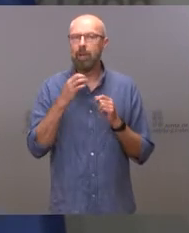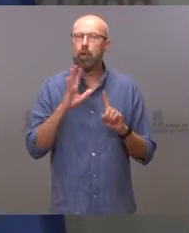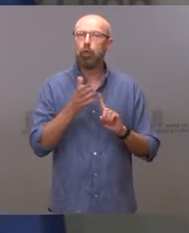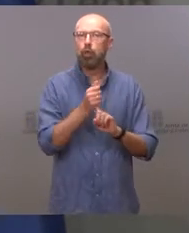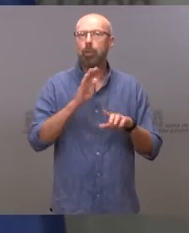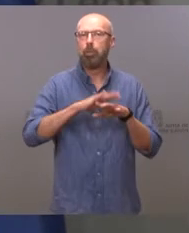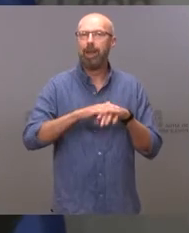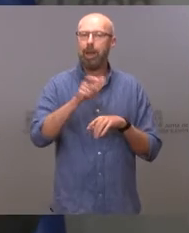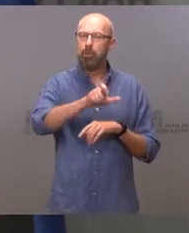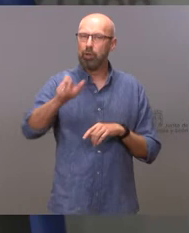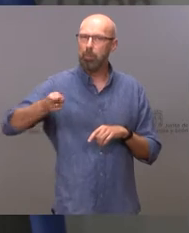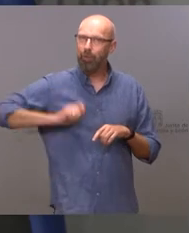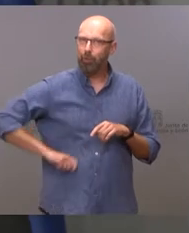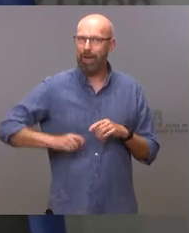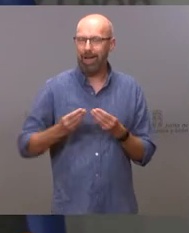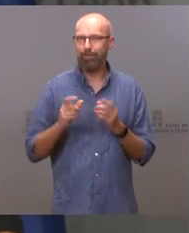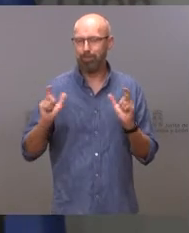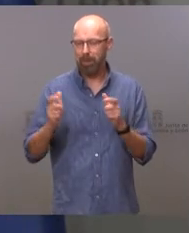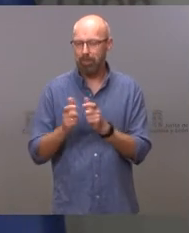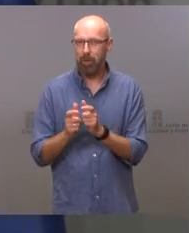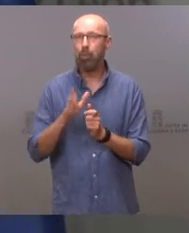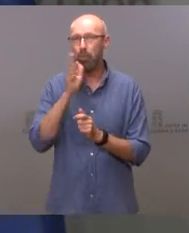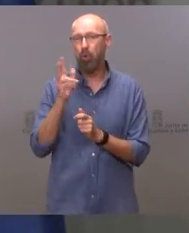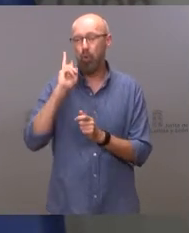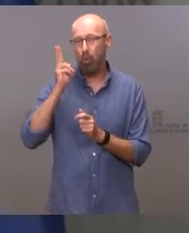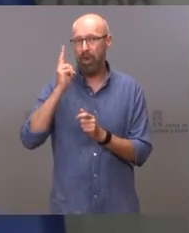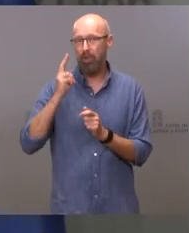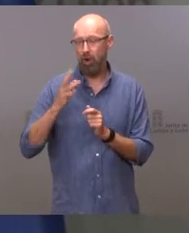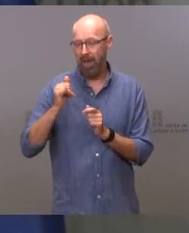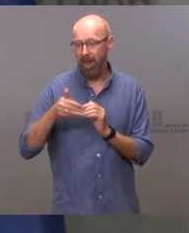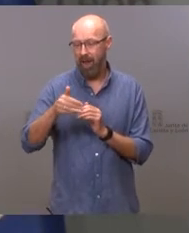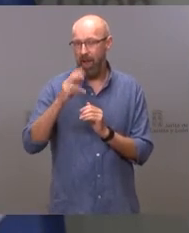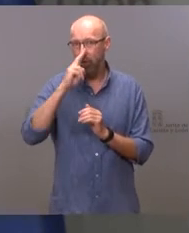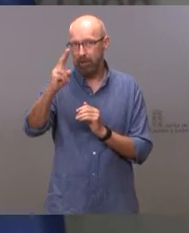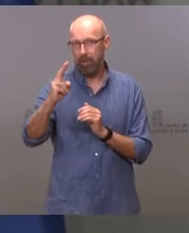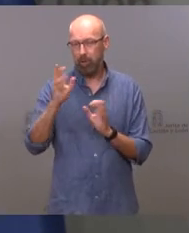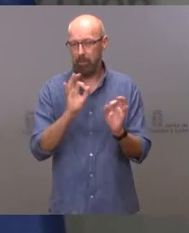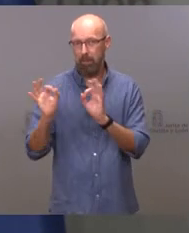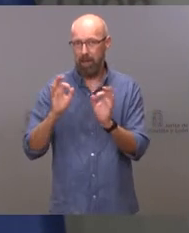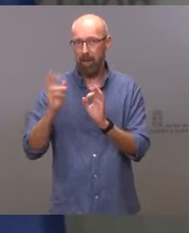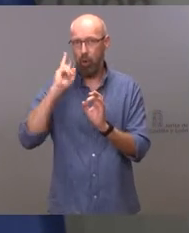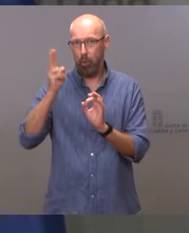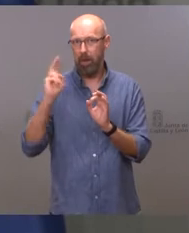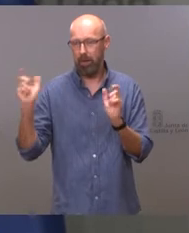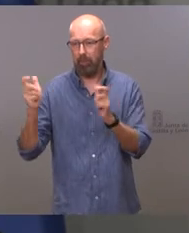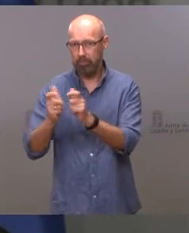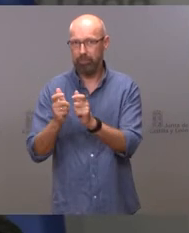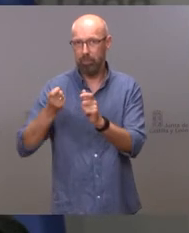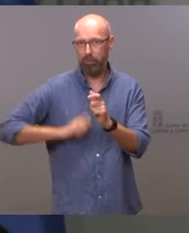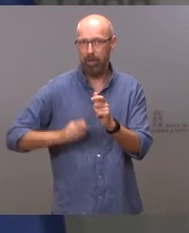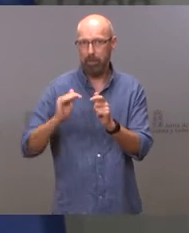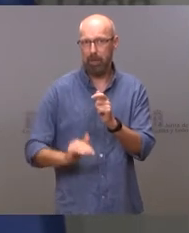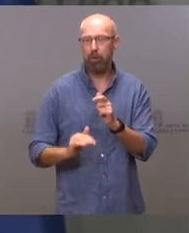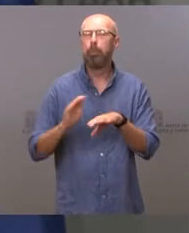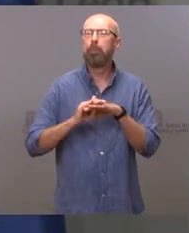la presencia de jubilaciones durante los próximos dos años. He de decirles, perdón, los próximos